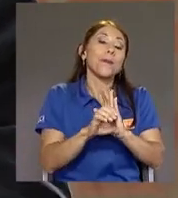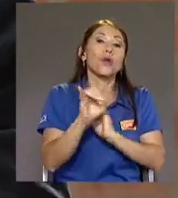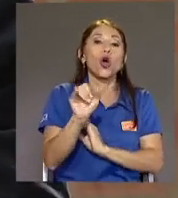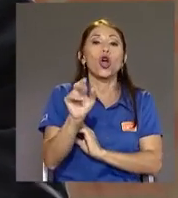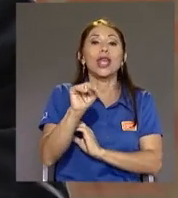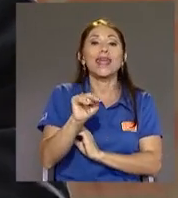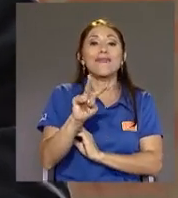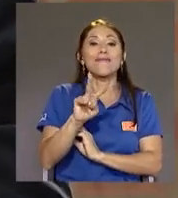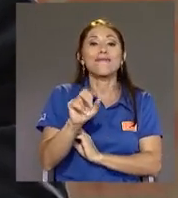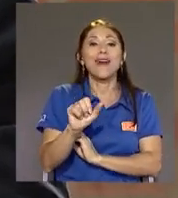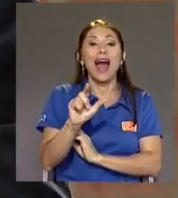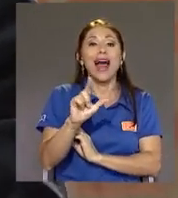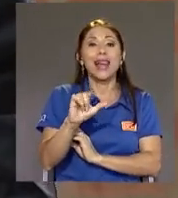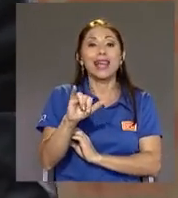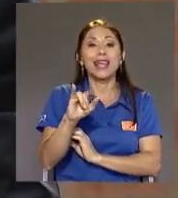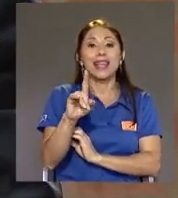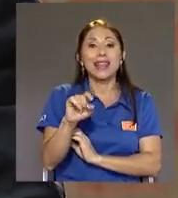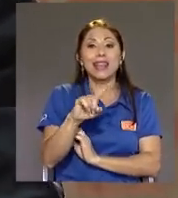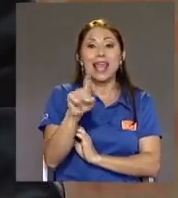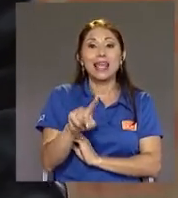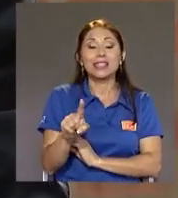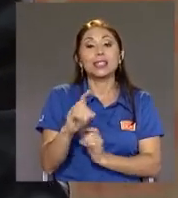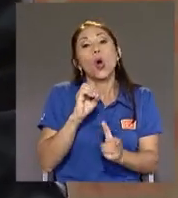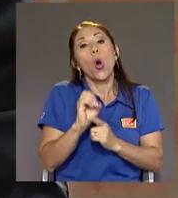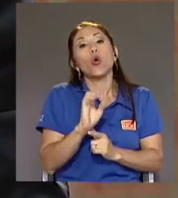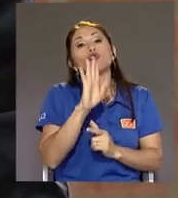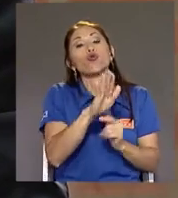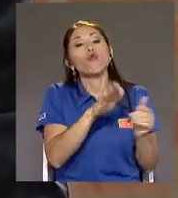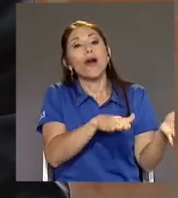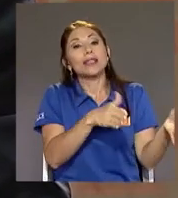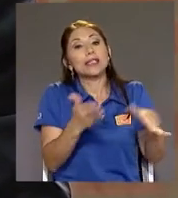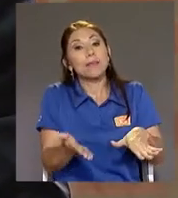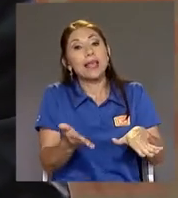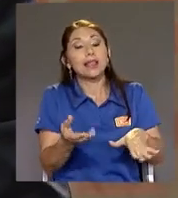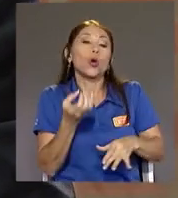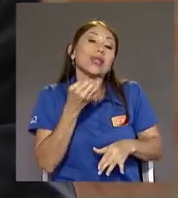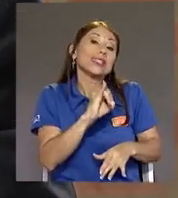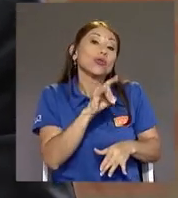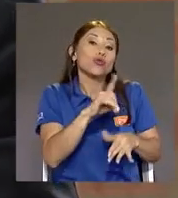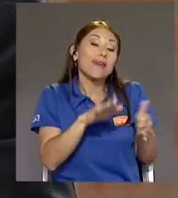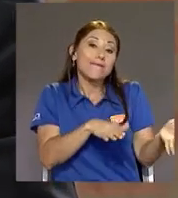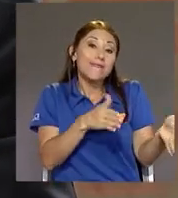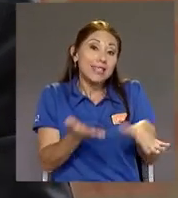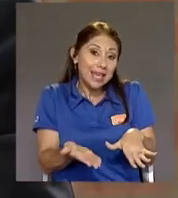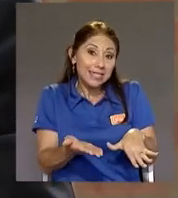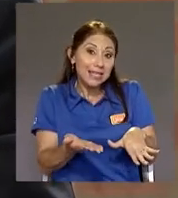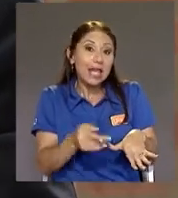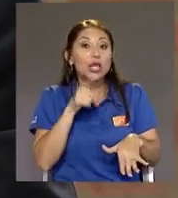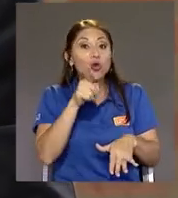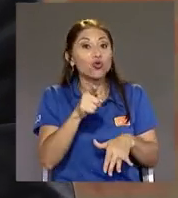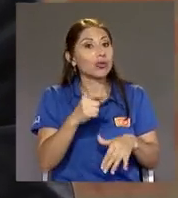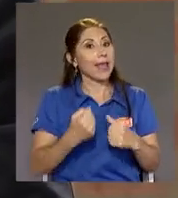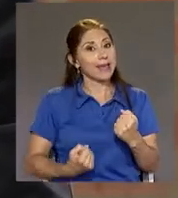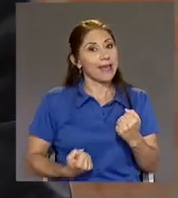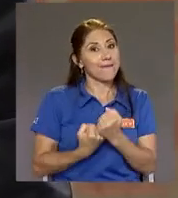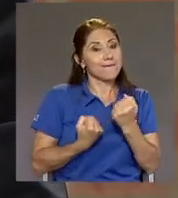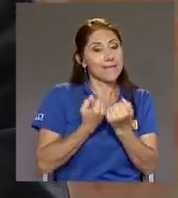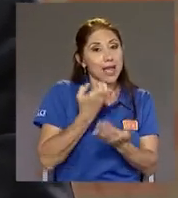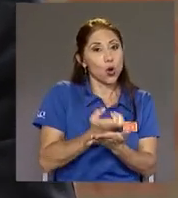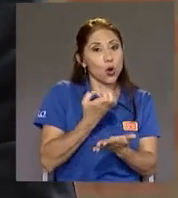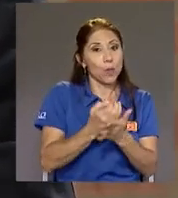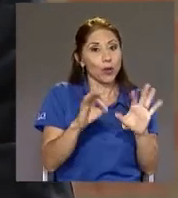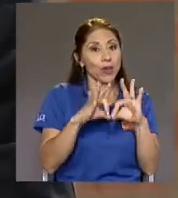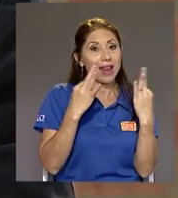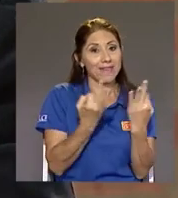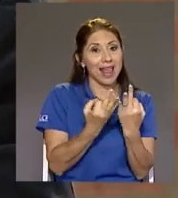incluso por su fallecimiento Y entonces si usted era el soporte económico de la familia La pensión es fundamental Para seguirle dando